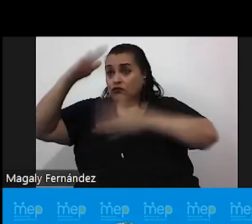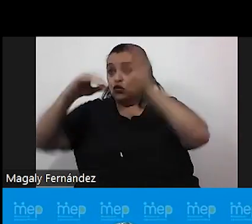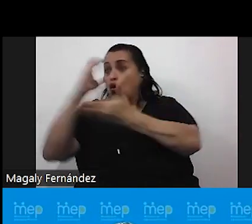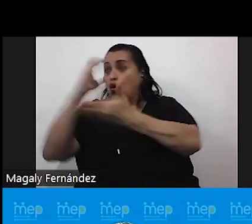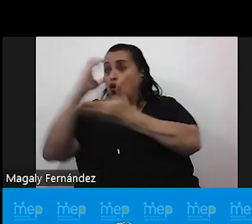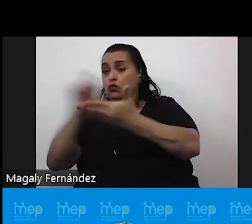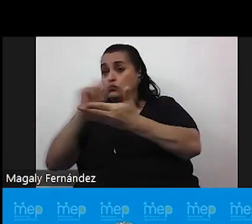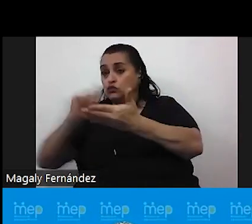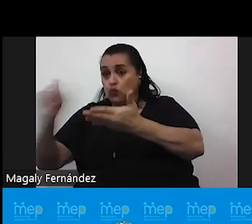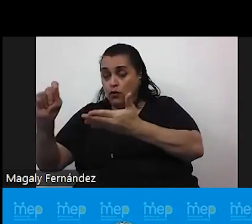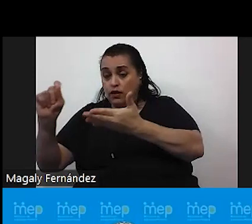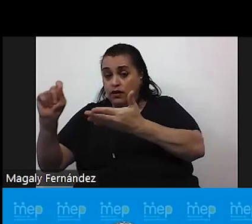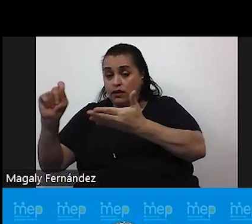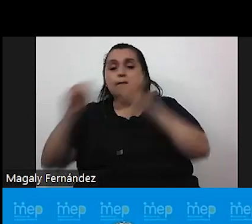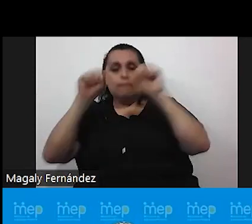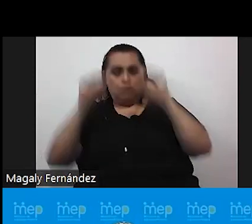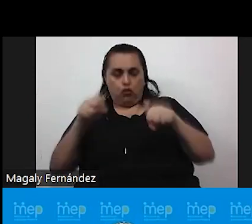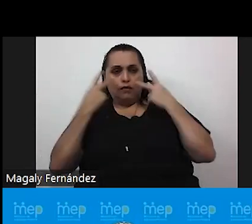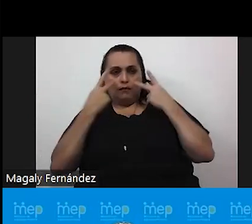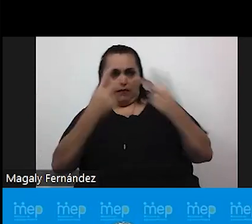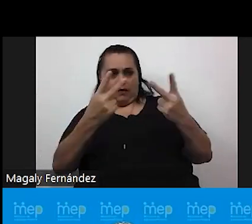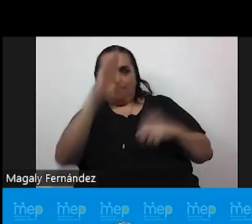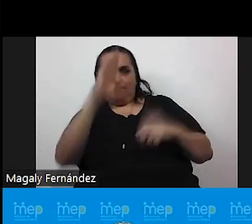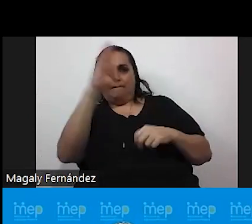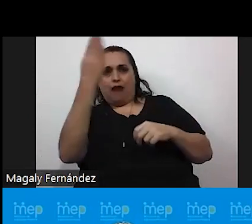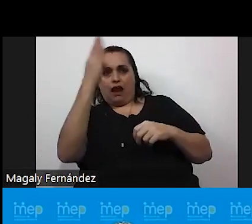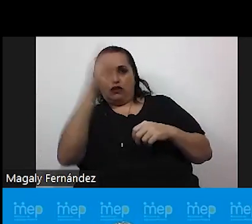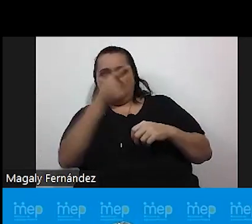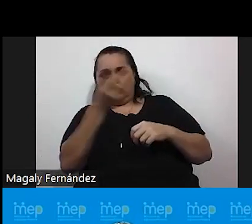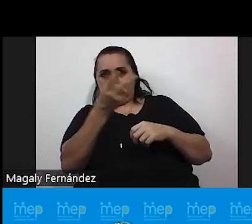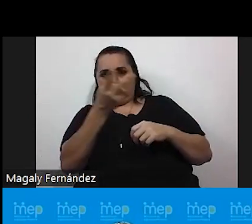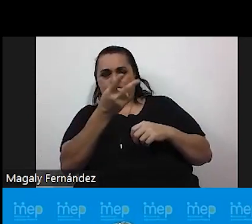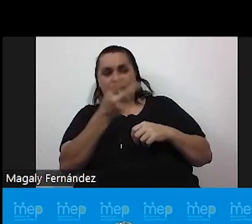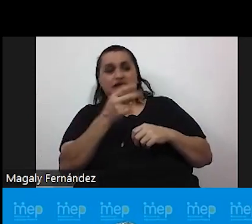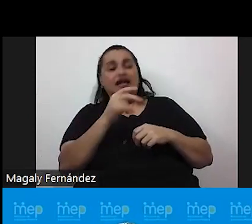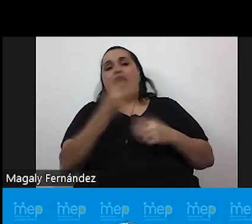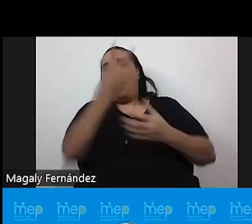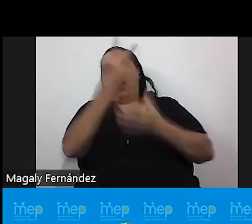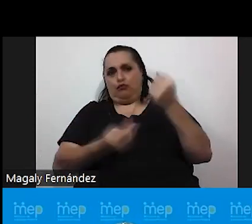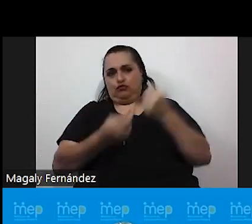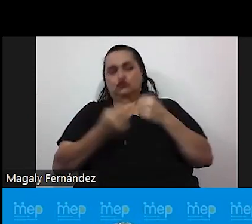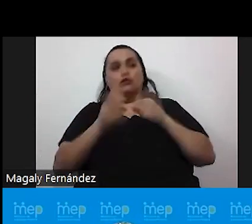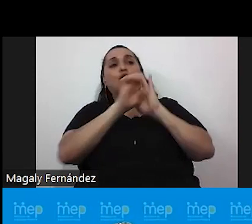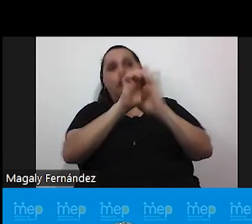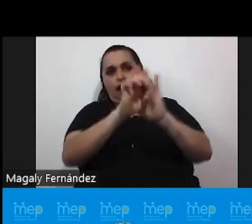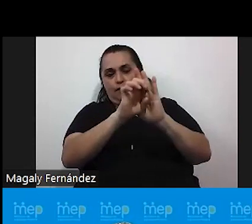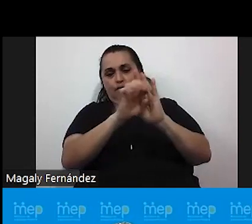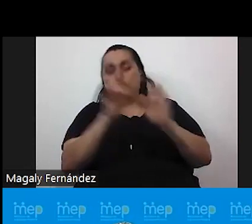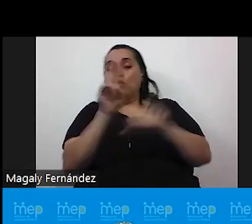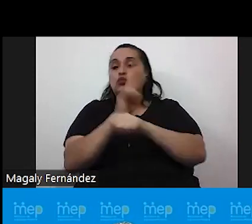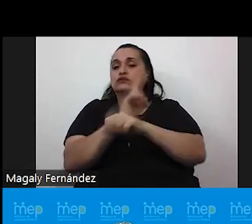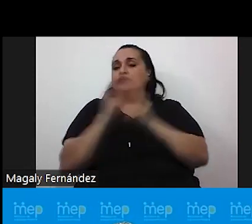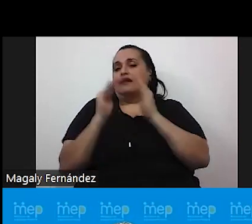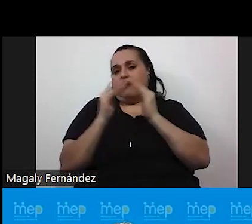escuela podamos localizar un baño no generizado que es por ejemplo el que usamos en nuestros hogares